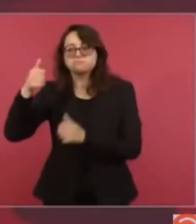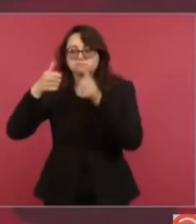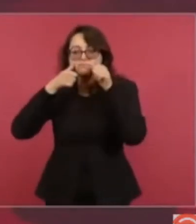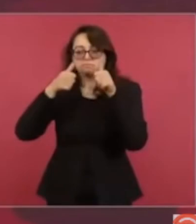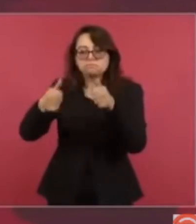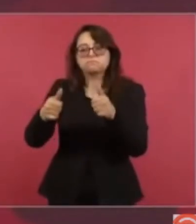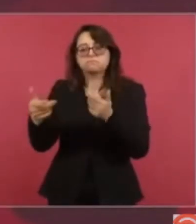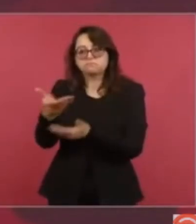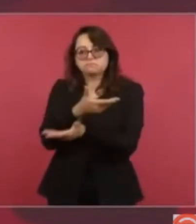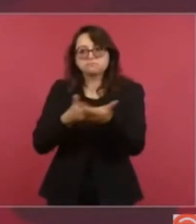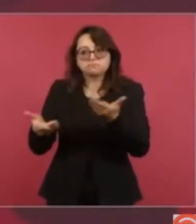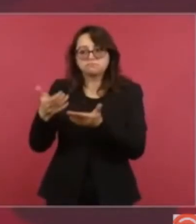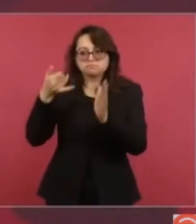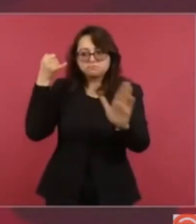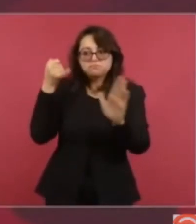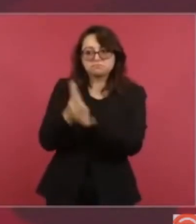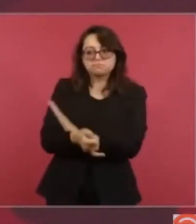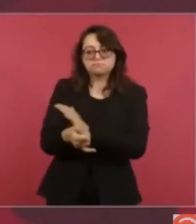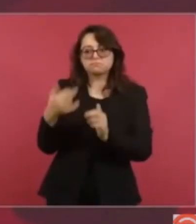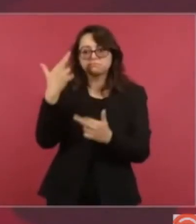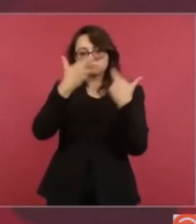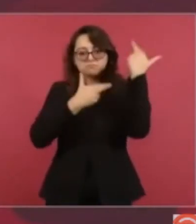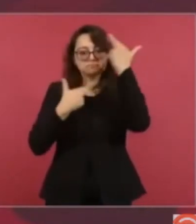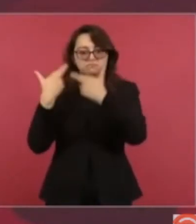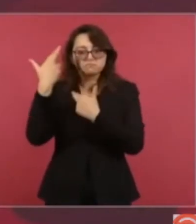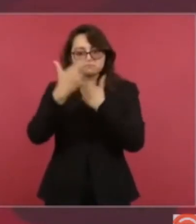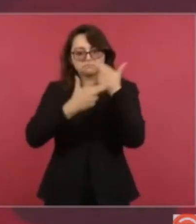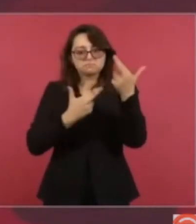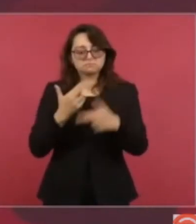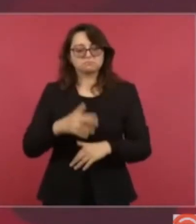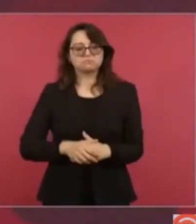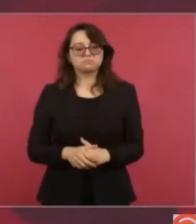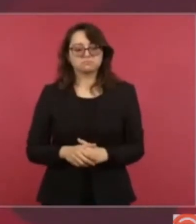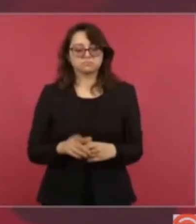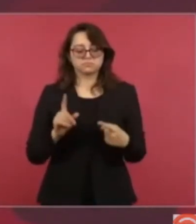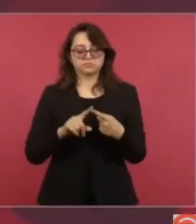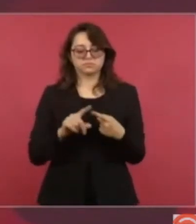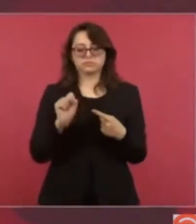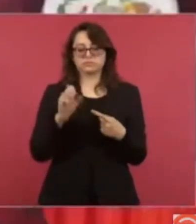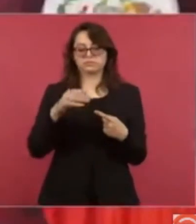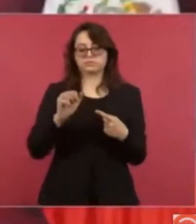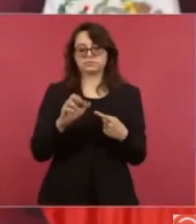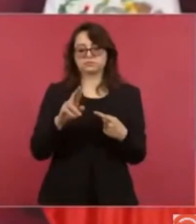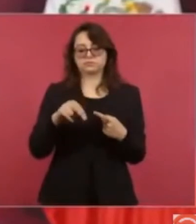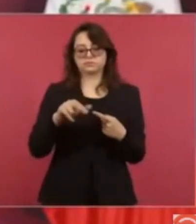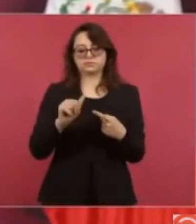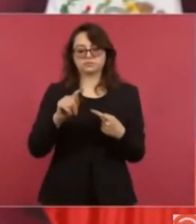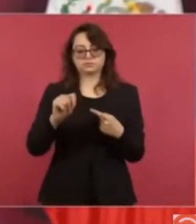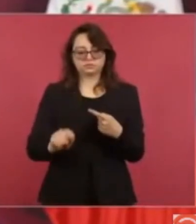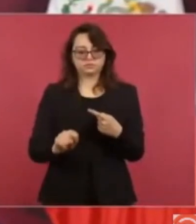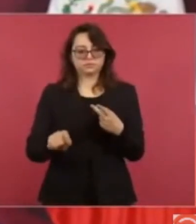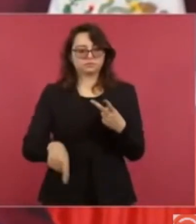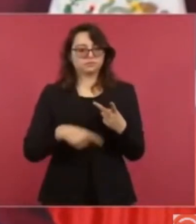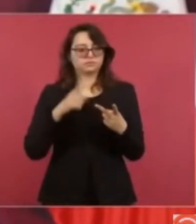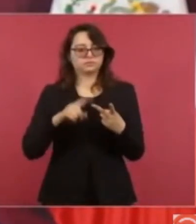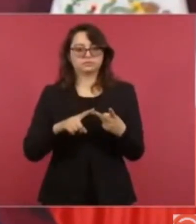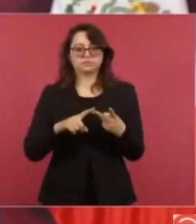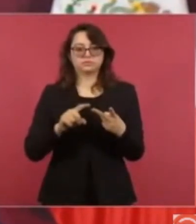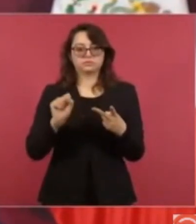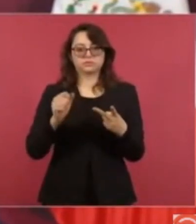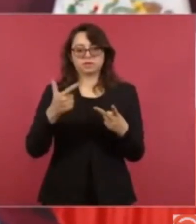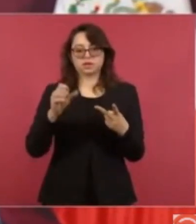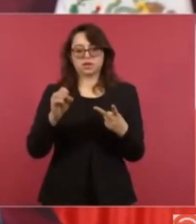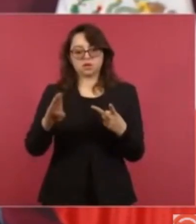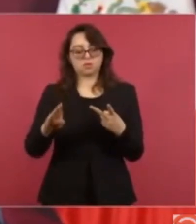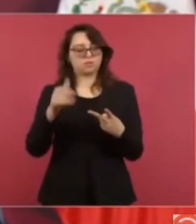ver esto a fondo con la Secretaría del Medio Ambiente y va a estar siempre presente la